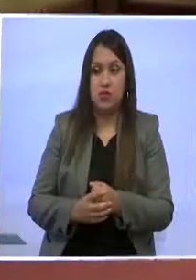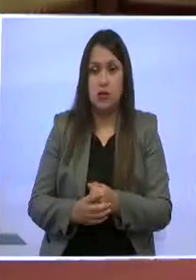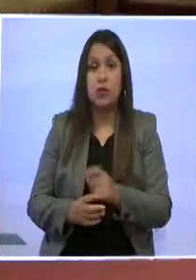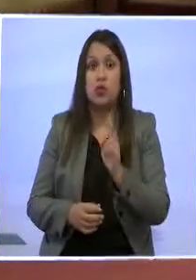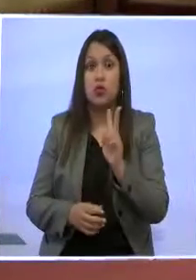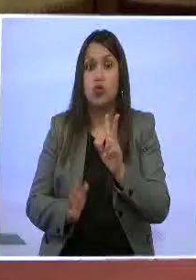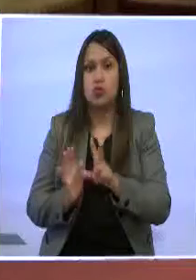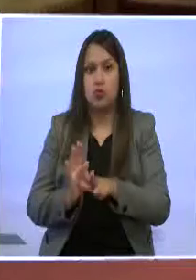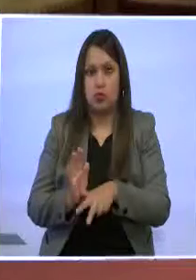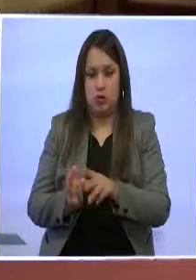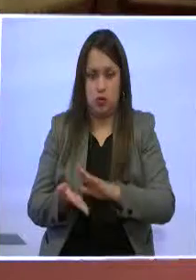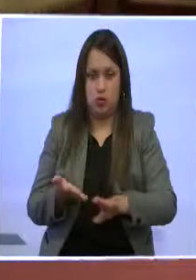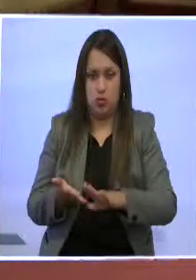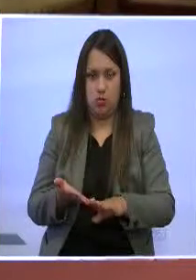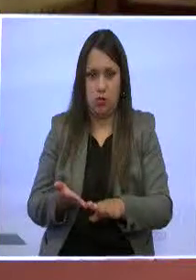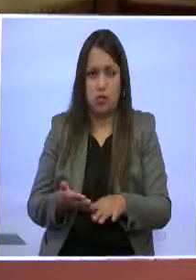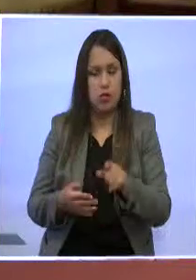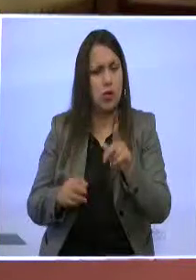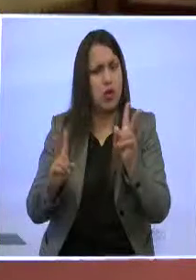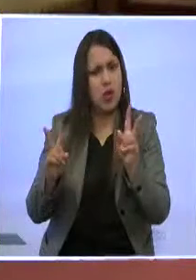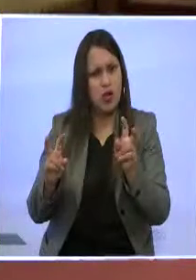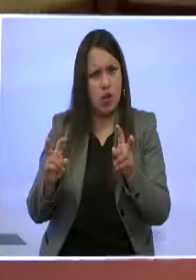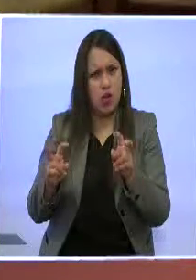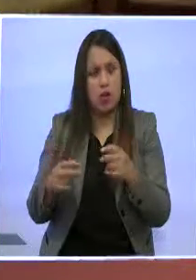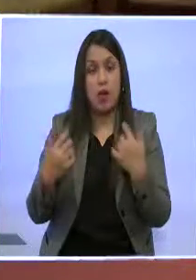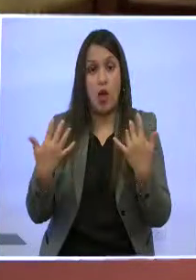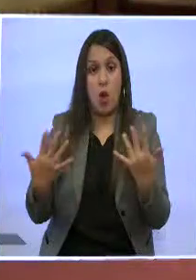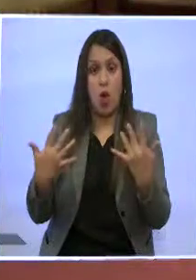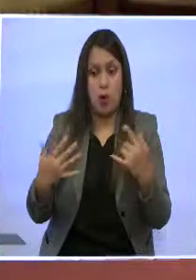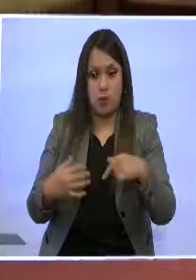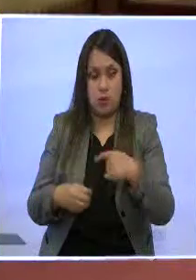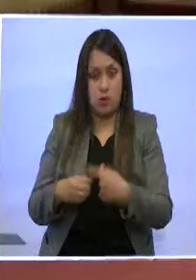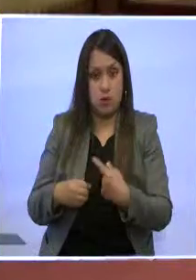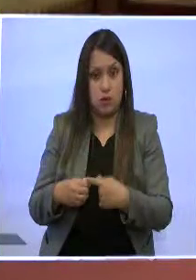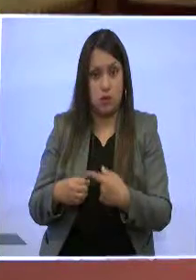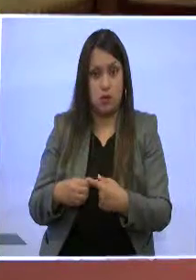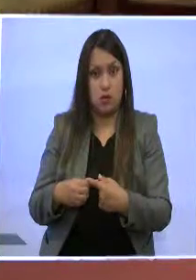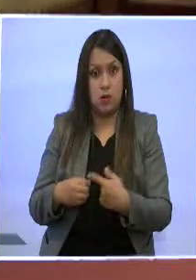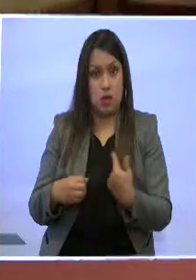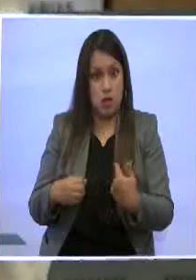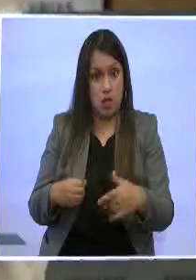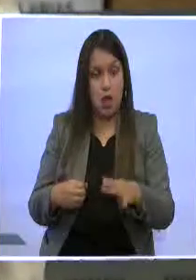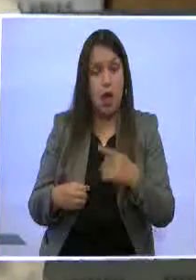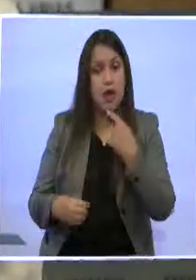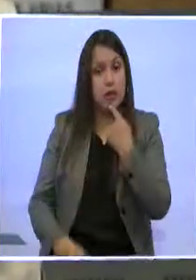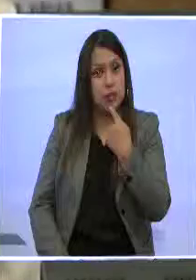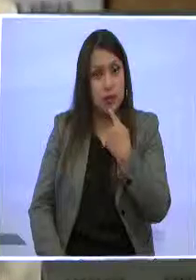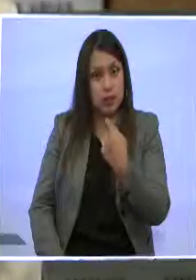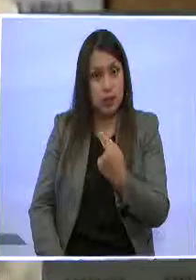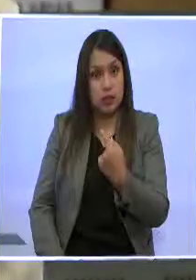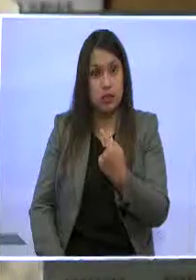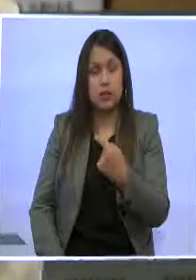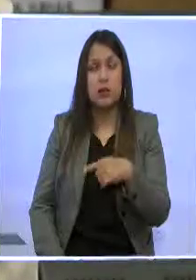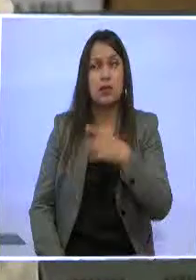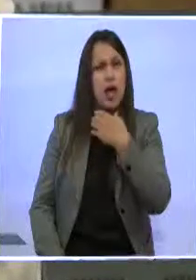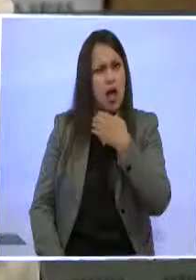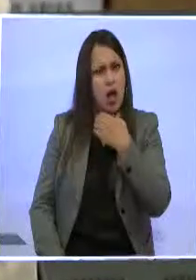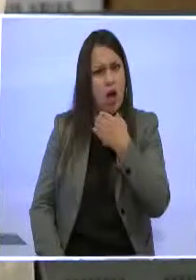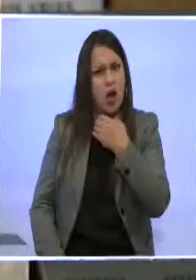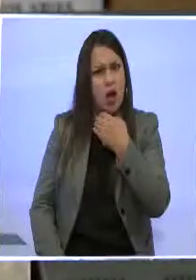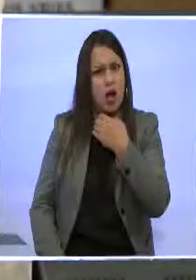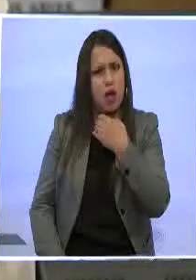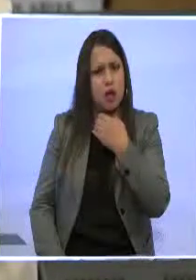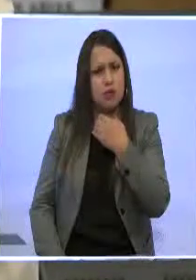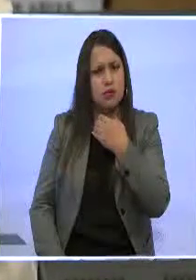minutos nada más. En cuanto a precisiones, el tema de la ejecución de obras para el metro de Quito empezó ya, se había anunciado en el mes de agosto anterior.